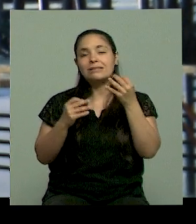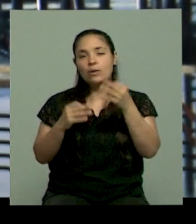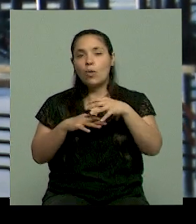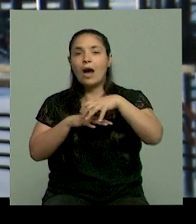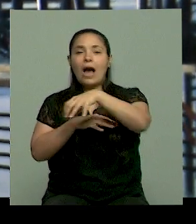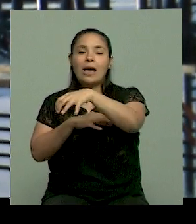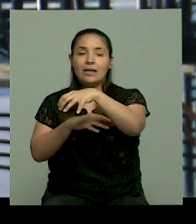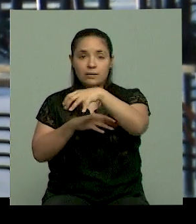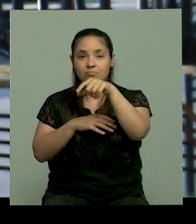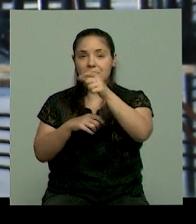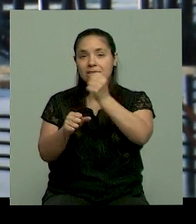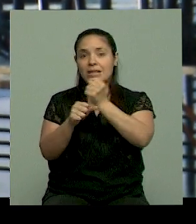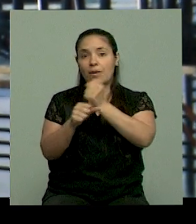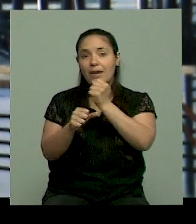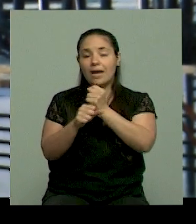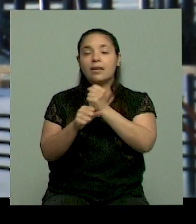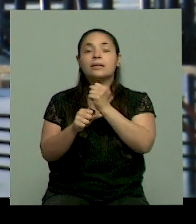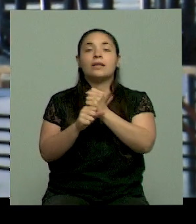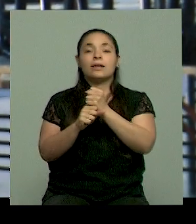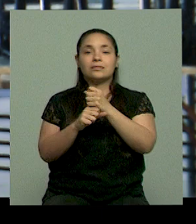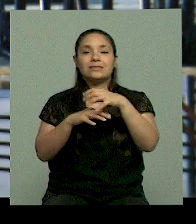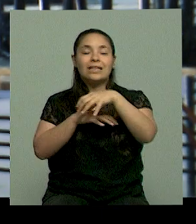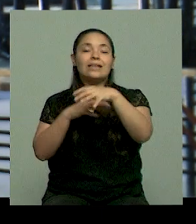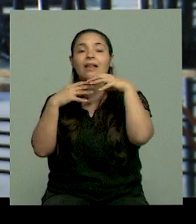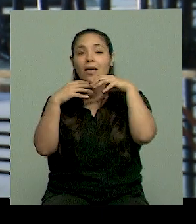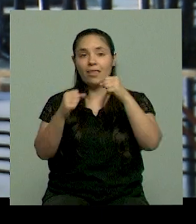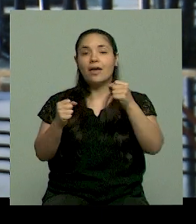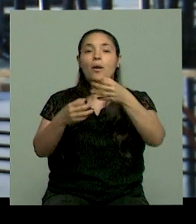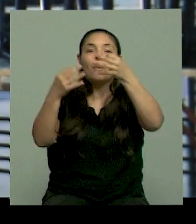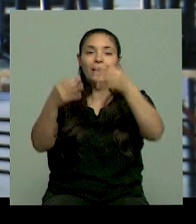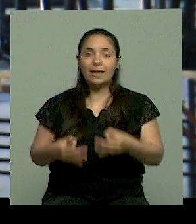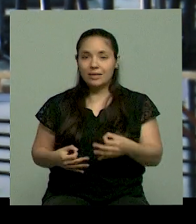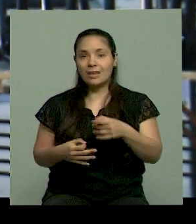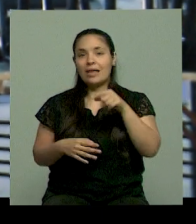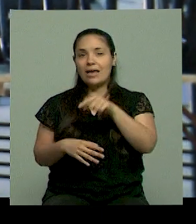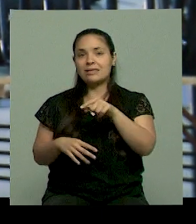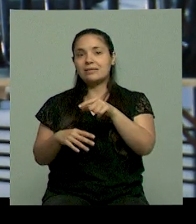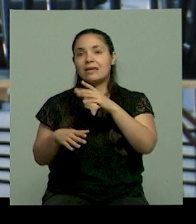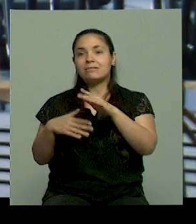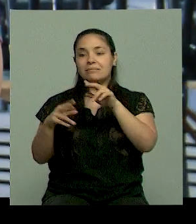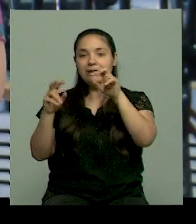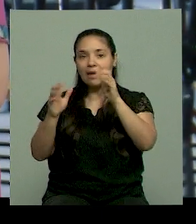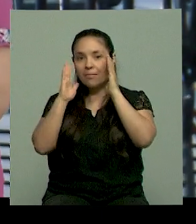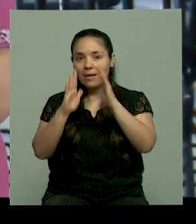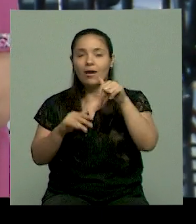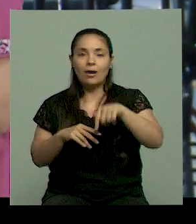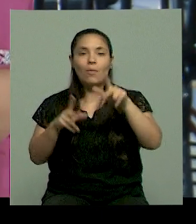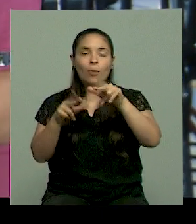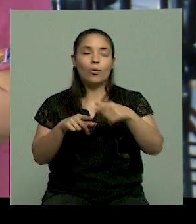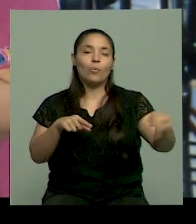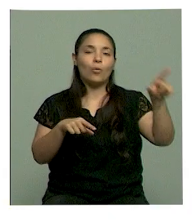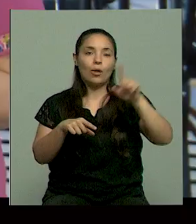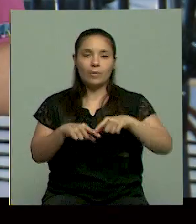vos estás trabajando dentro de la Secretaría de Bienestar, abordan casi cotidianamente. Eso lo vamos a estar desarrollando en el próximo bloque. Ok.